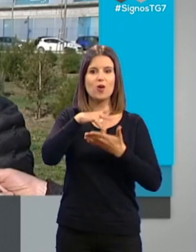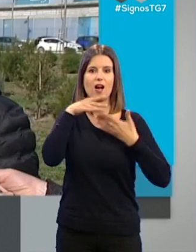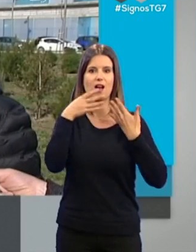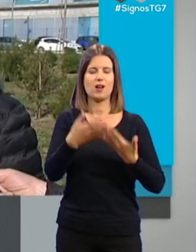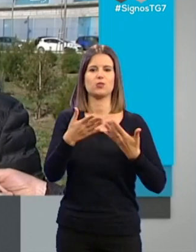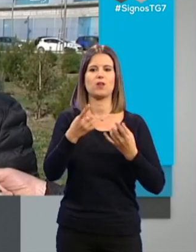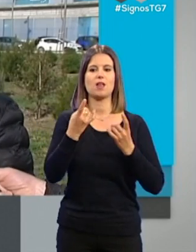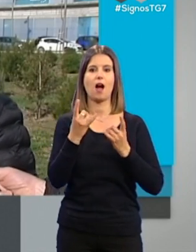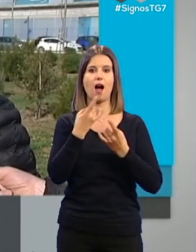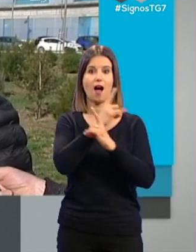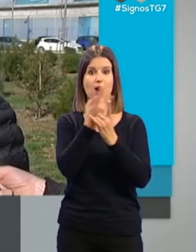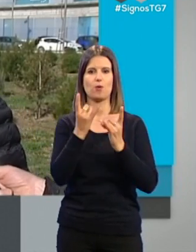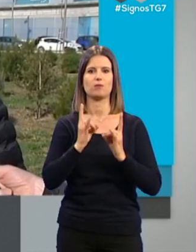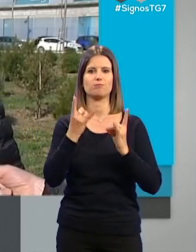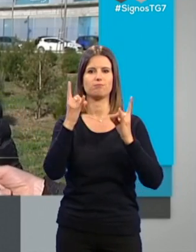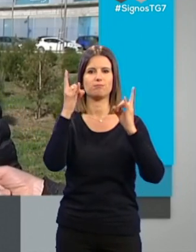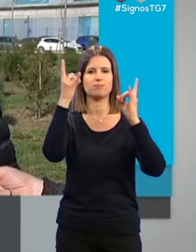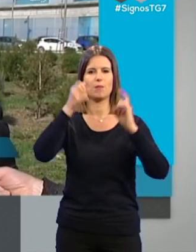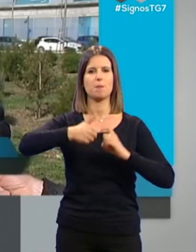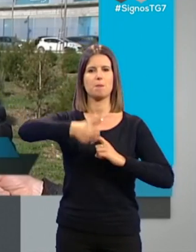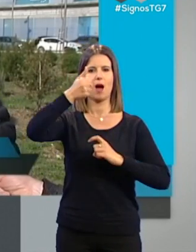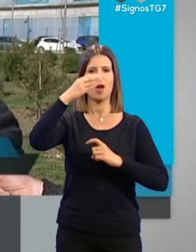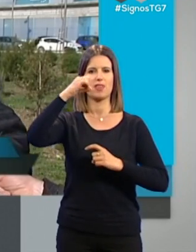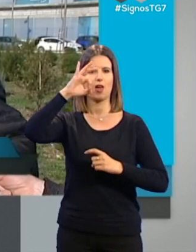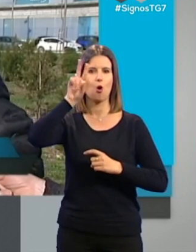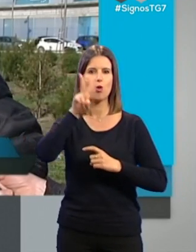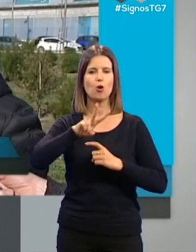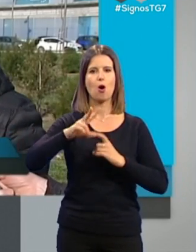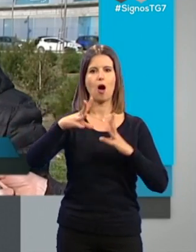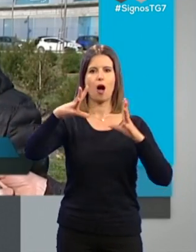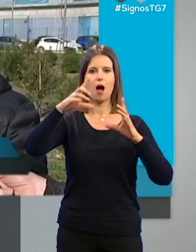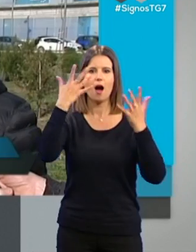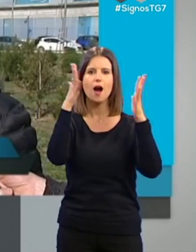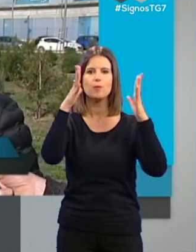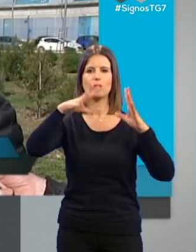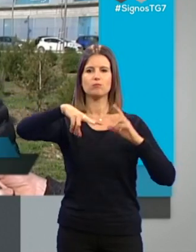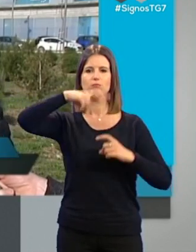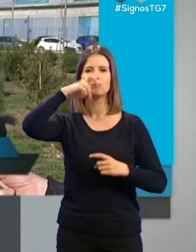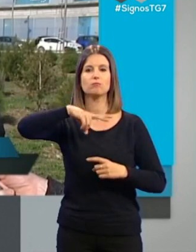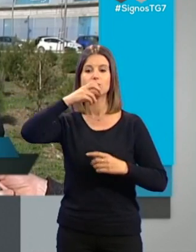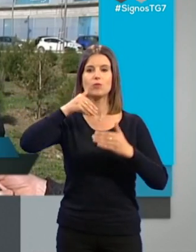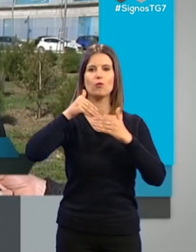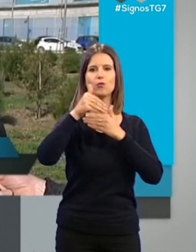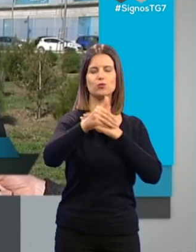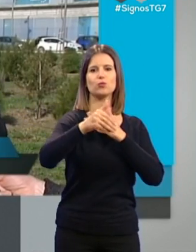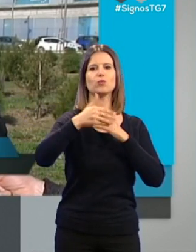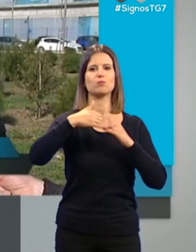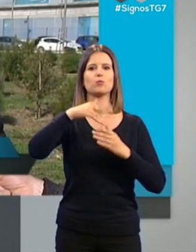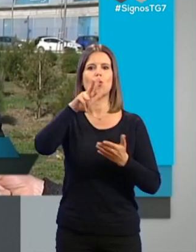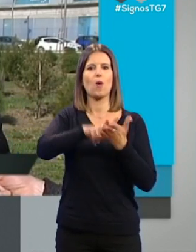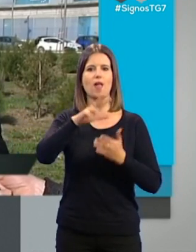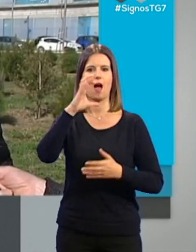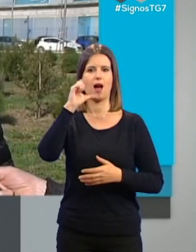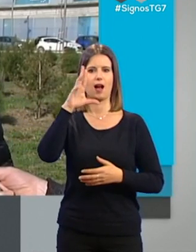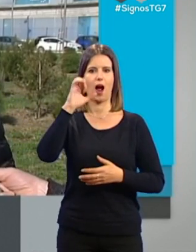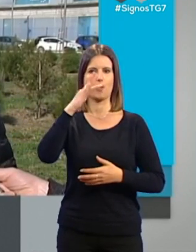en el crecimiento de los árboles más CO2 absorbe el arbolado que hay aquí, con lo cual vamos a tener unos años en los que la huella de carbono de Granada,